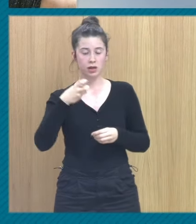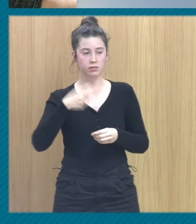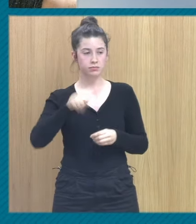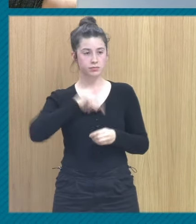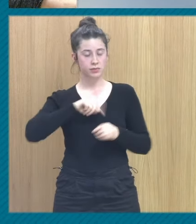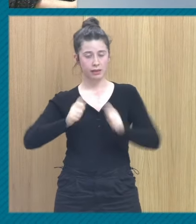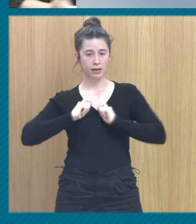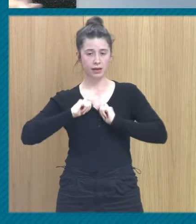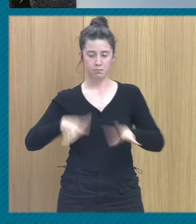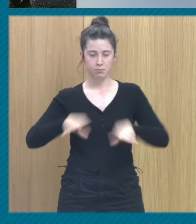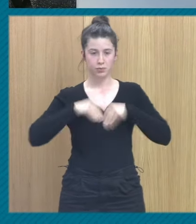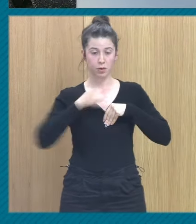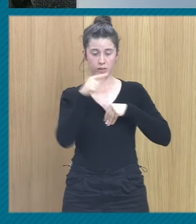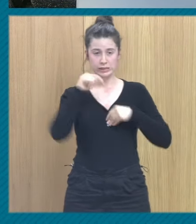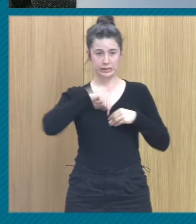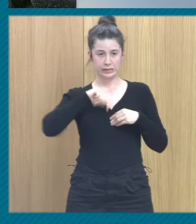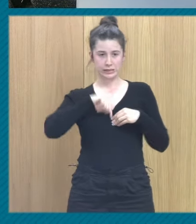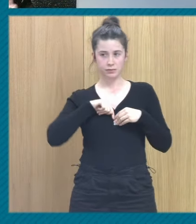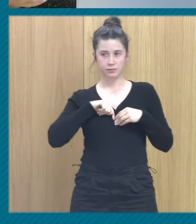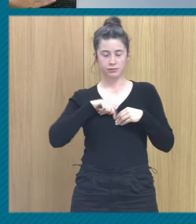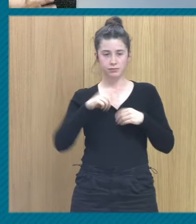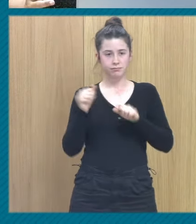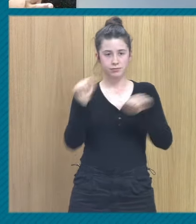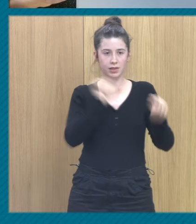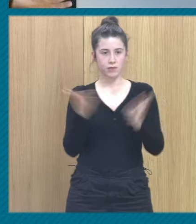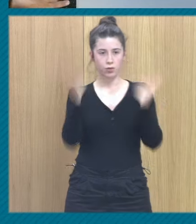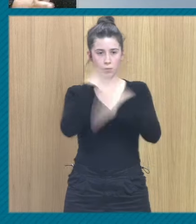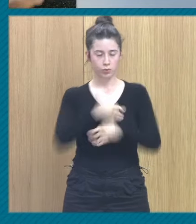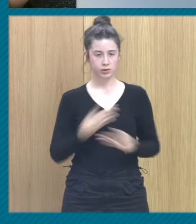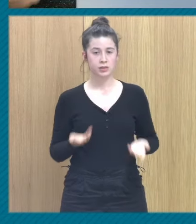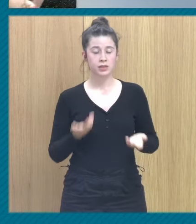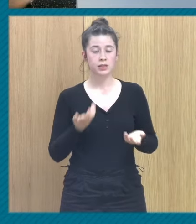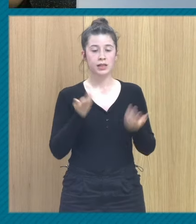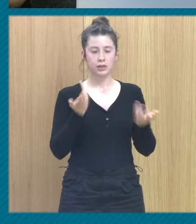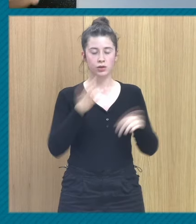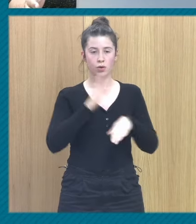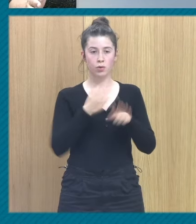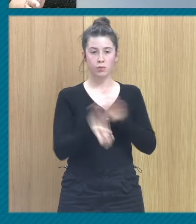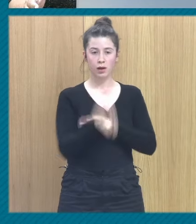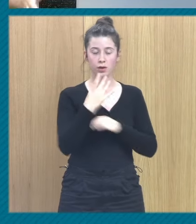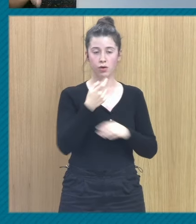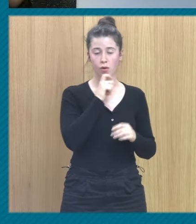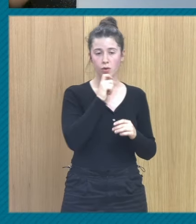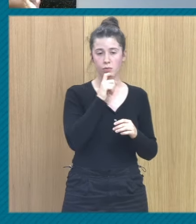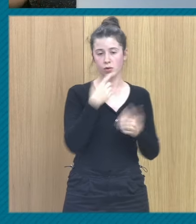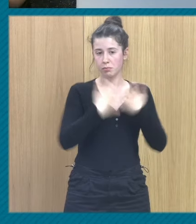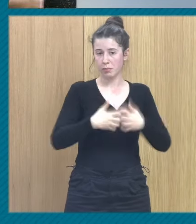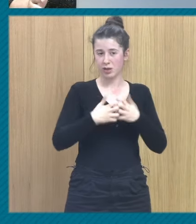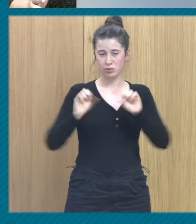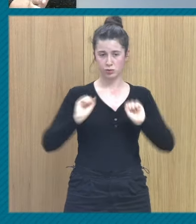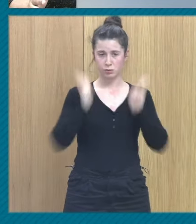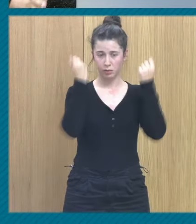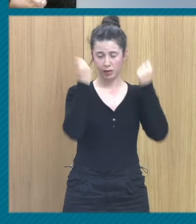siento que estoy completamente indefenso o indefensa entonces la culpa se genera como un mecanismo de supervivencia y es un mecanismo